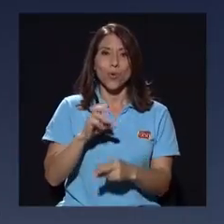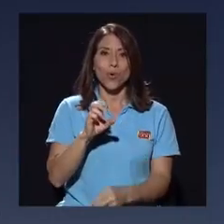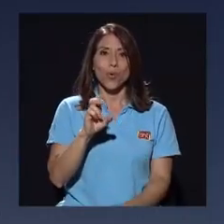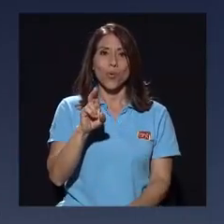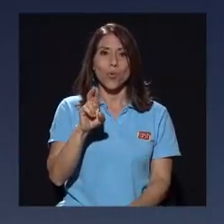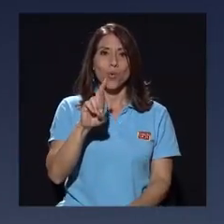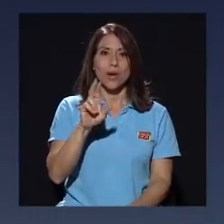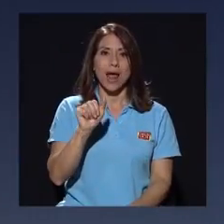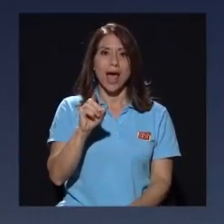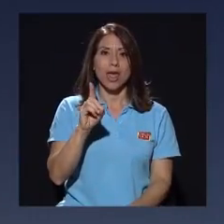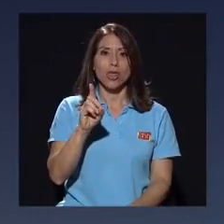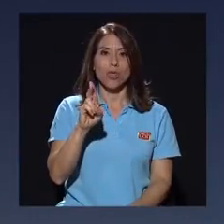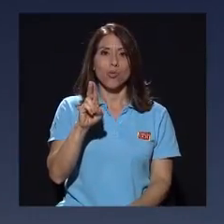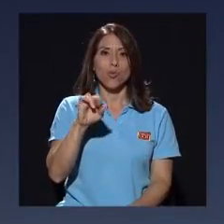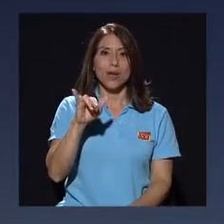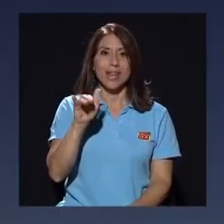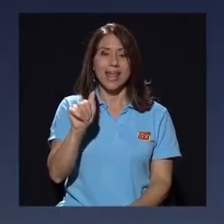noticias.